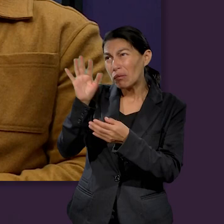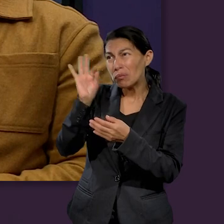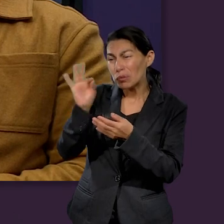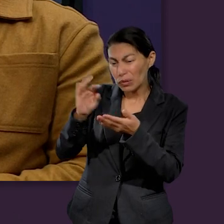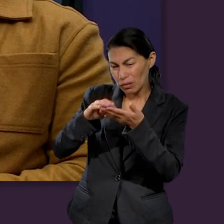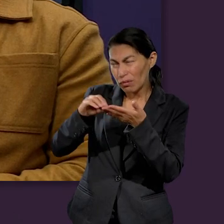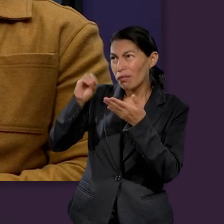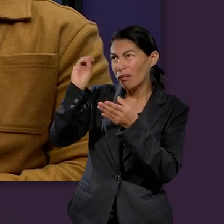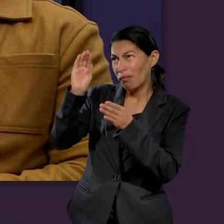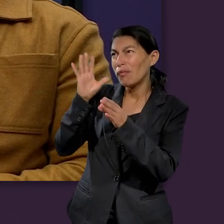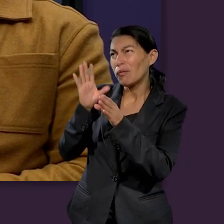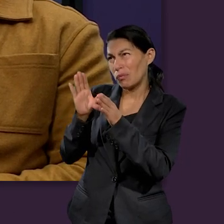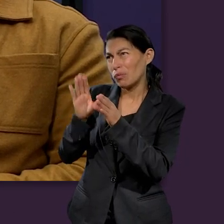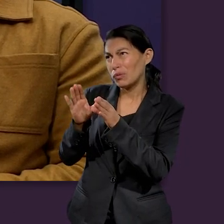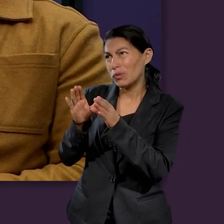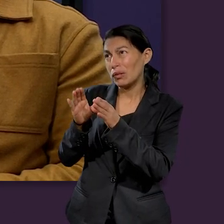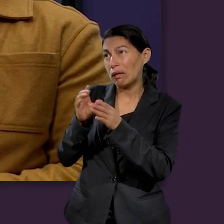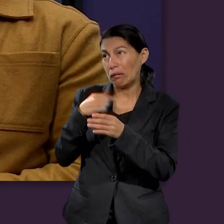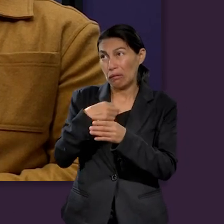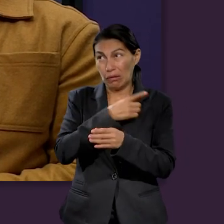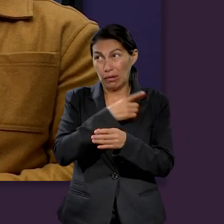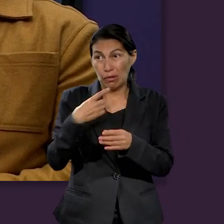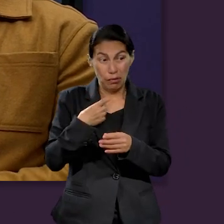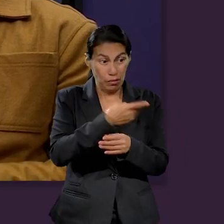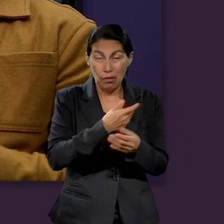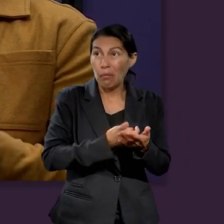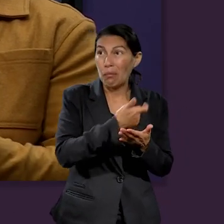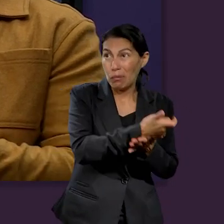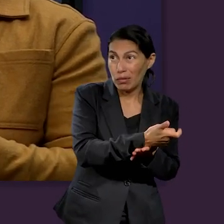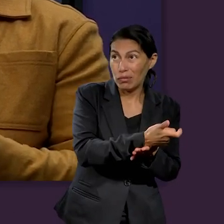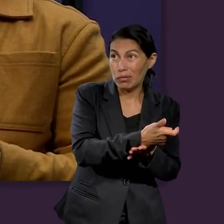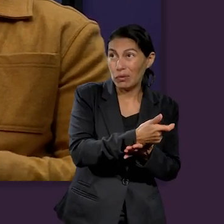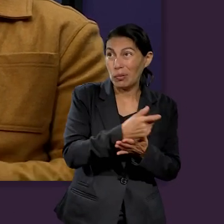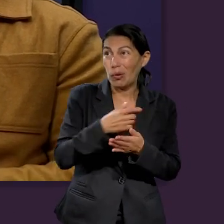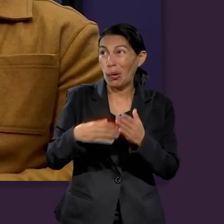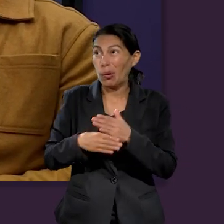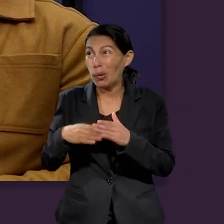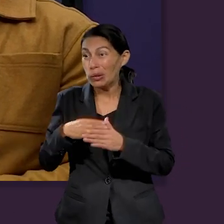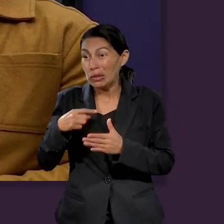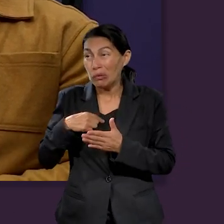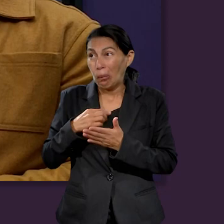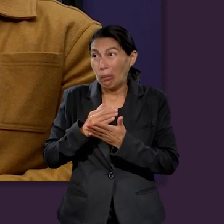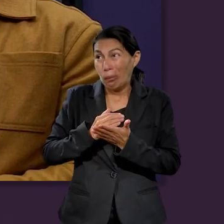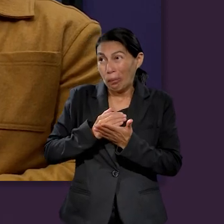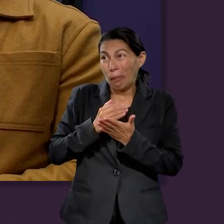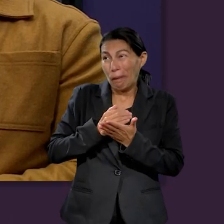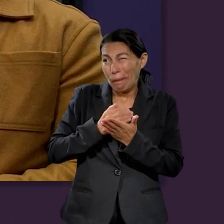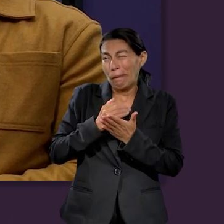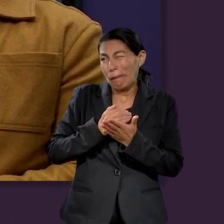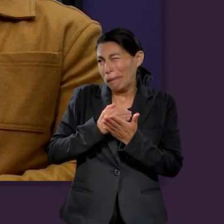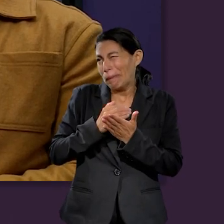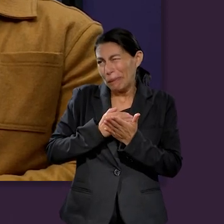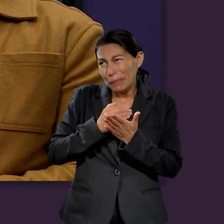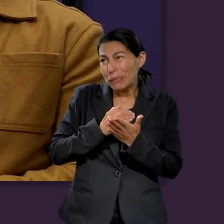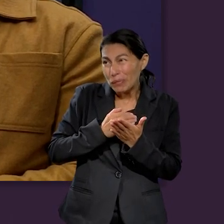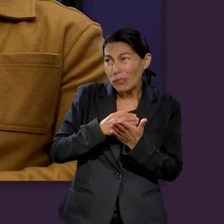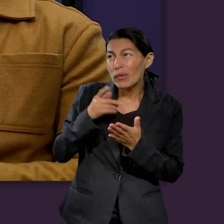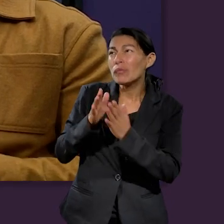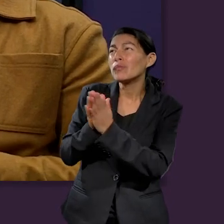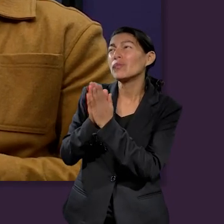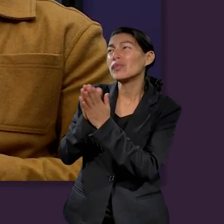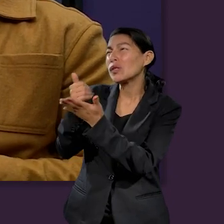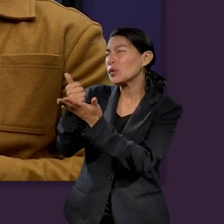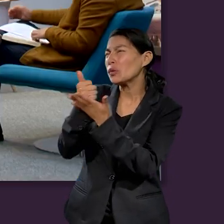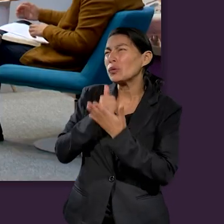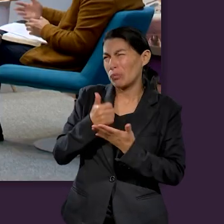deudas y de esa forma pues Dios va a ayudarle a que esa deuda pues vaya disminuyendo, ¿no? Con mayor facilidad. Y la tercera